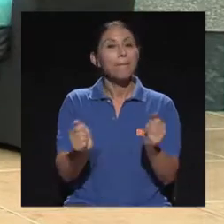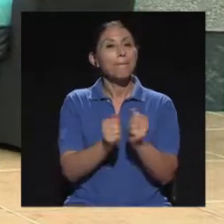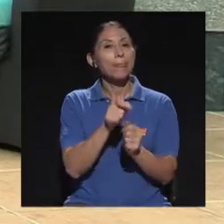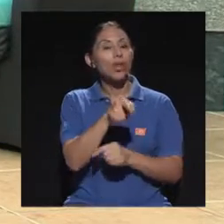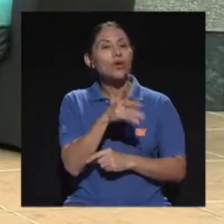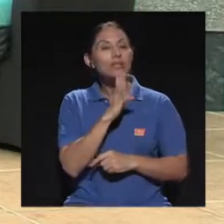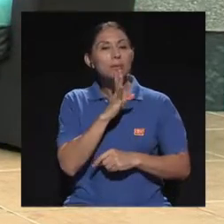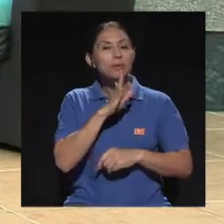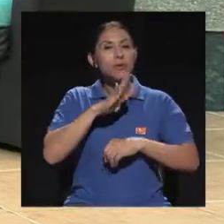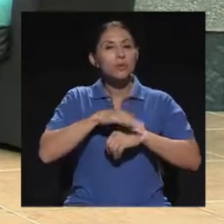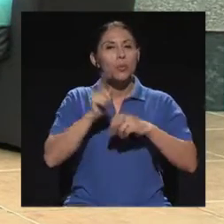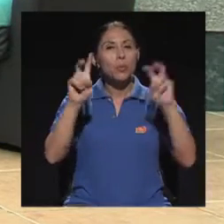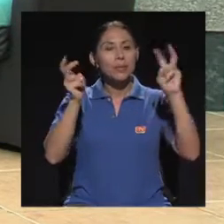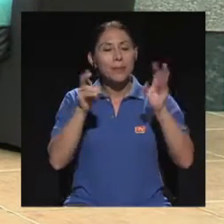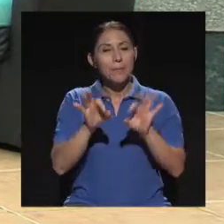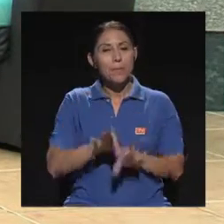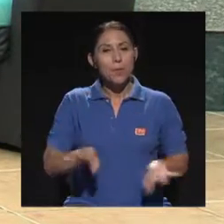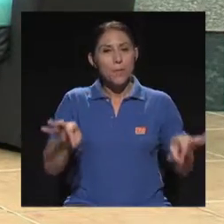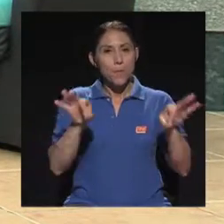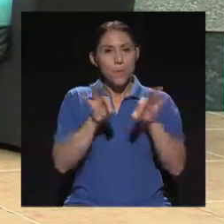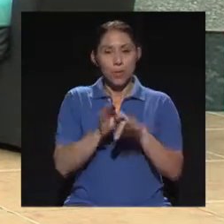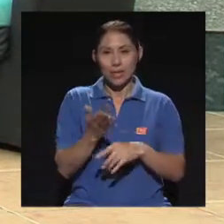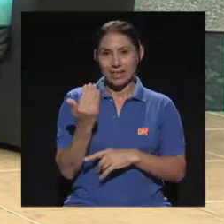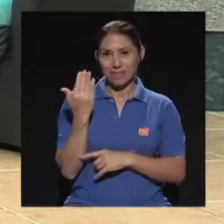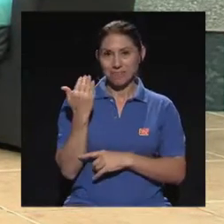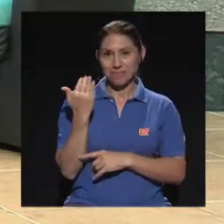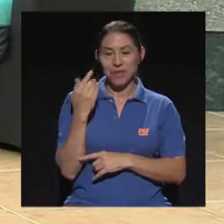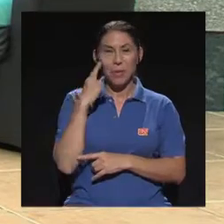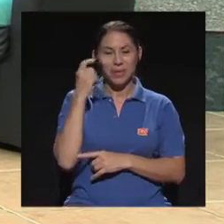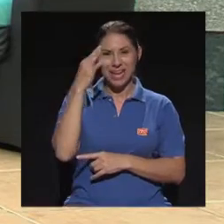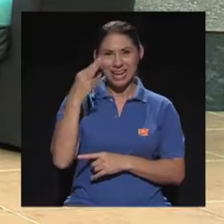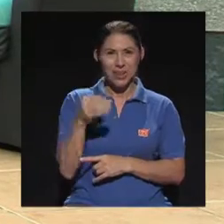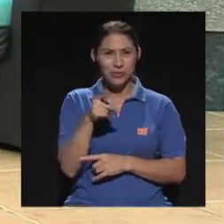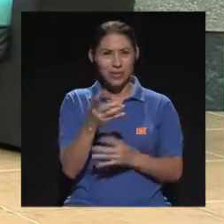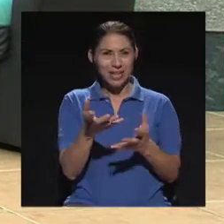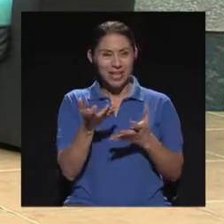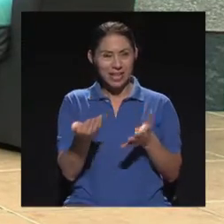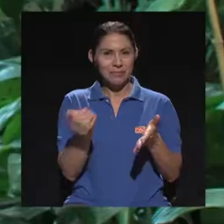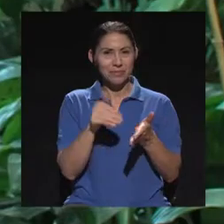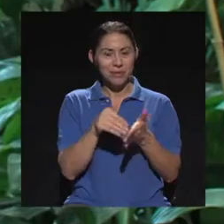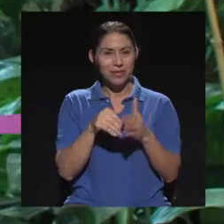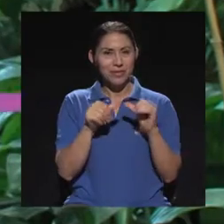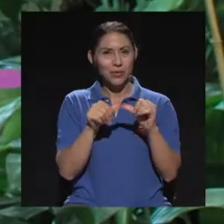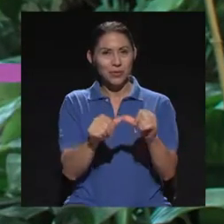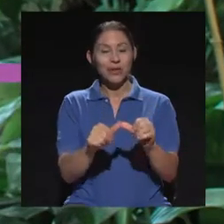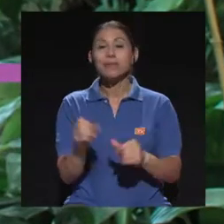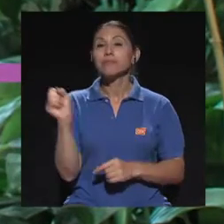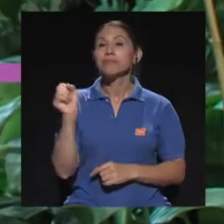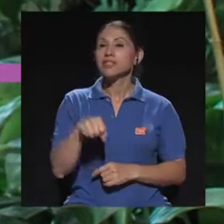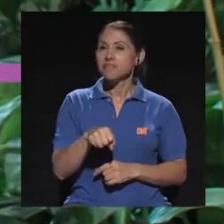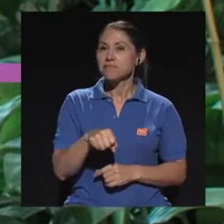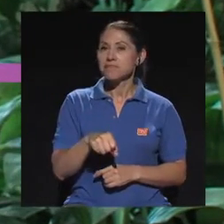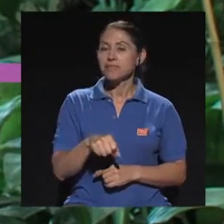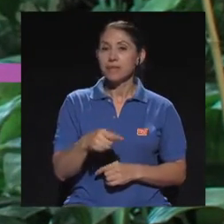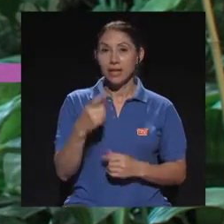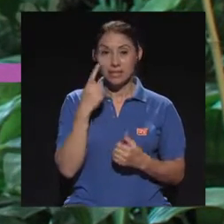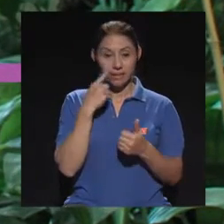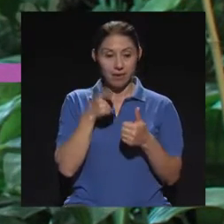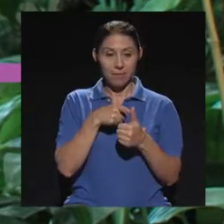habíamos quedado en un punto muy importante en la pausa anterior, Saúl, que yo creo que usted quiere retomar. Sí, y es acerca de